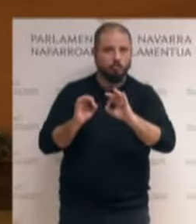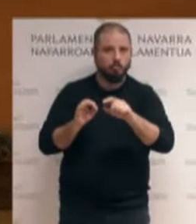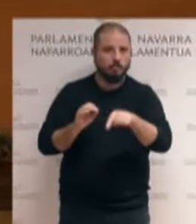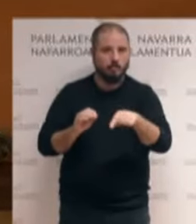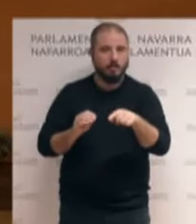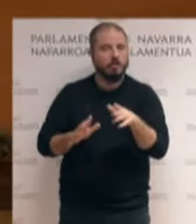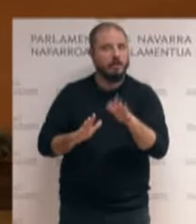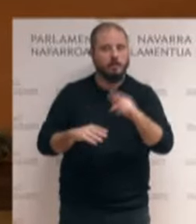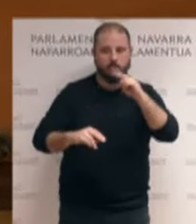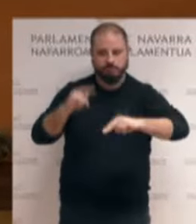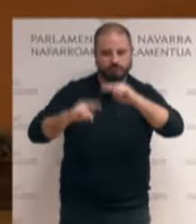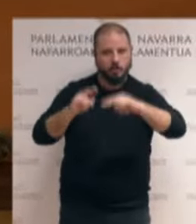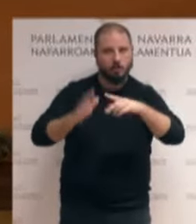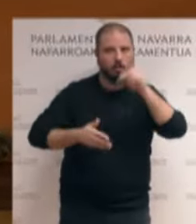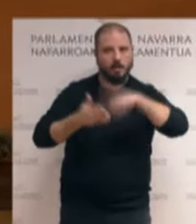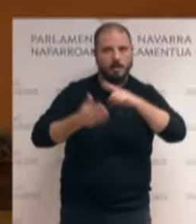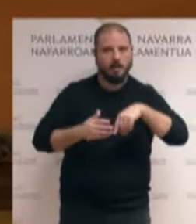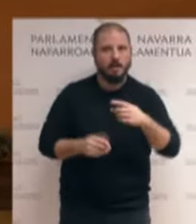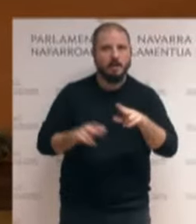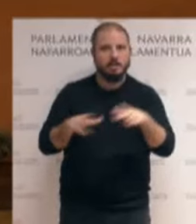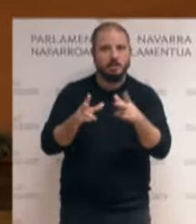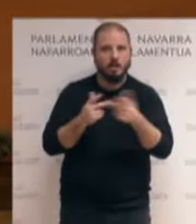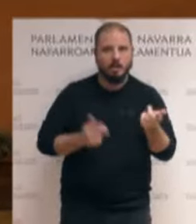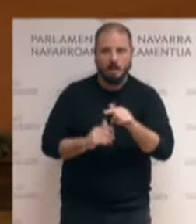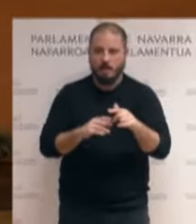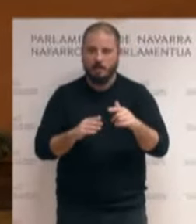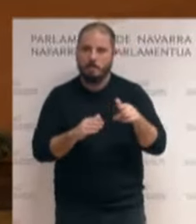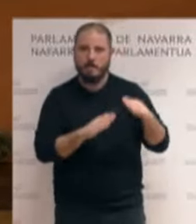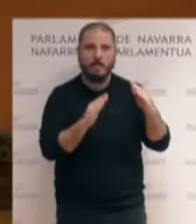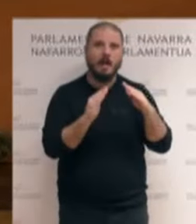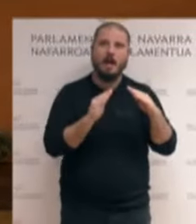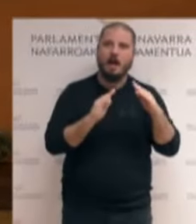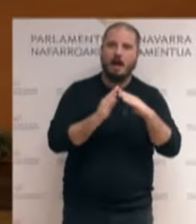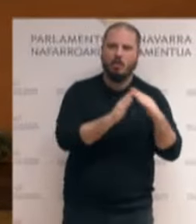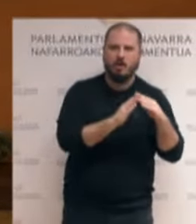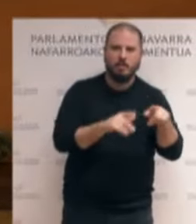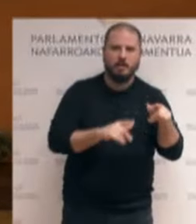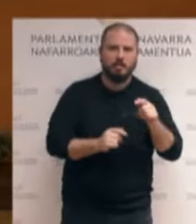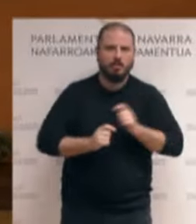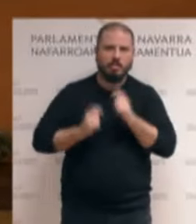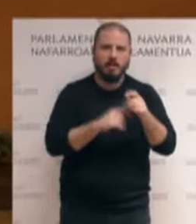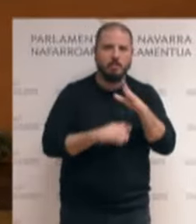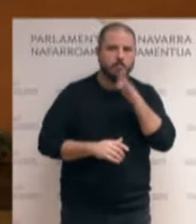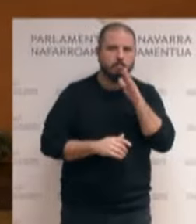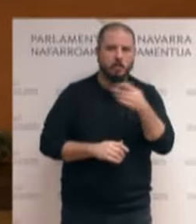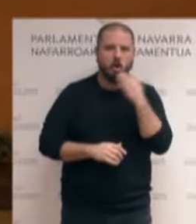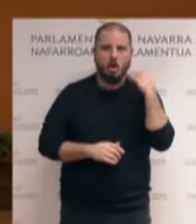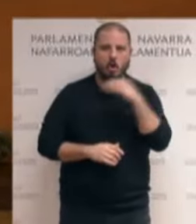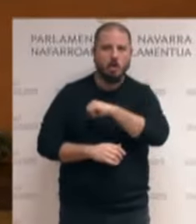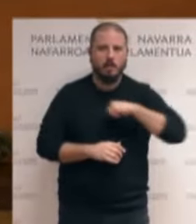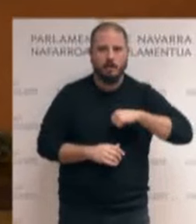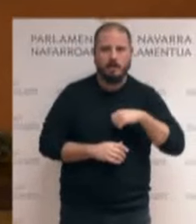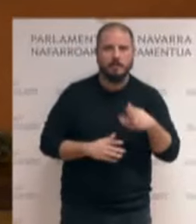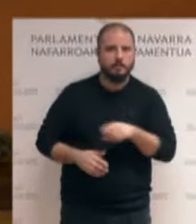vivienda de alquiler social. Crea la figura de los alojamientos dotacionales para emancipación juvenil. Prevé la construcción a corto plazo en parcelas ya